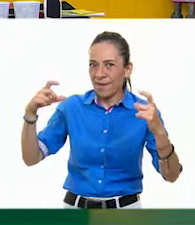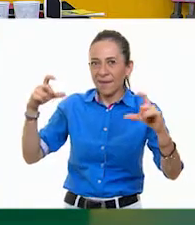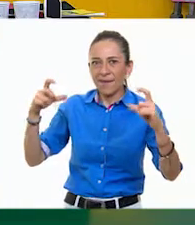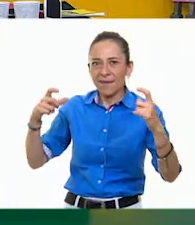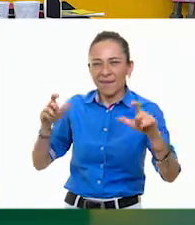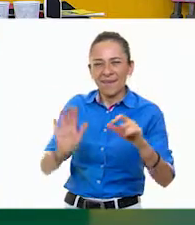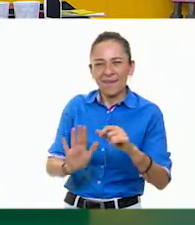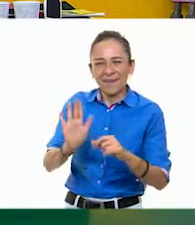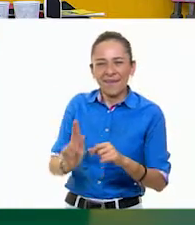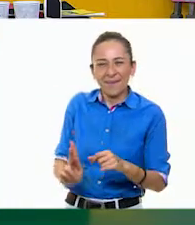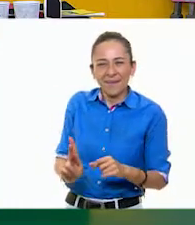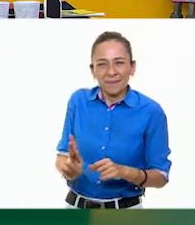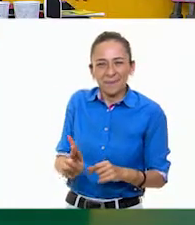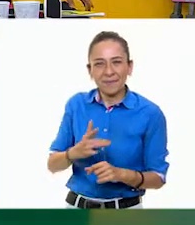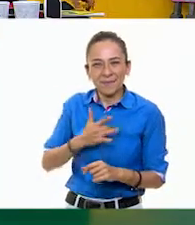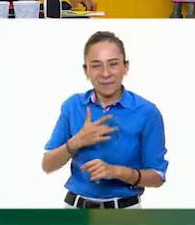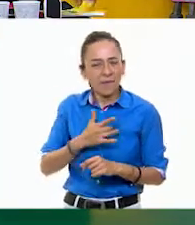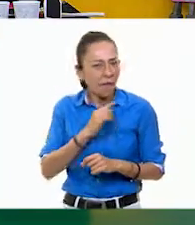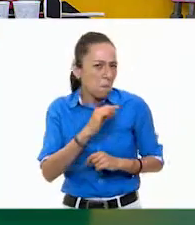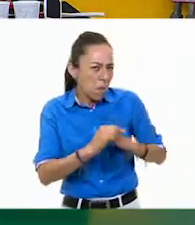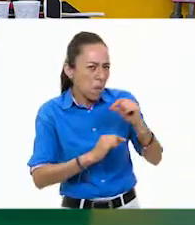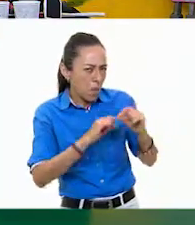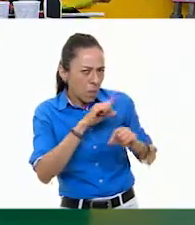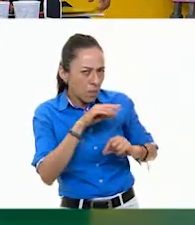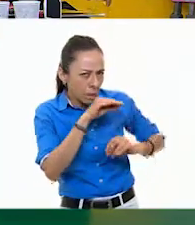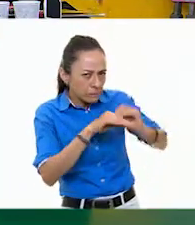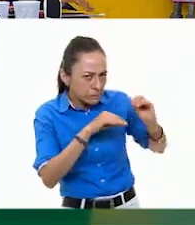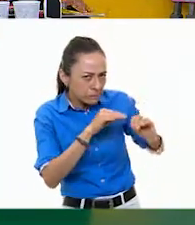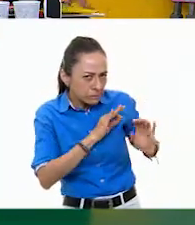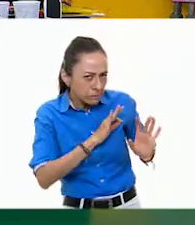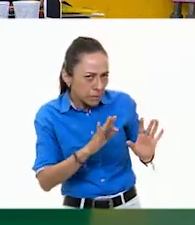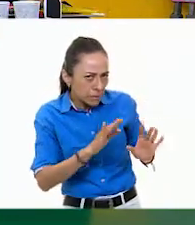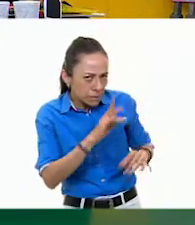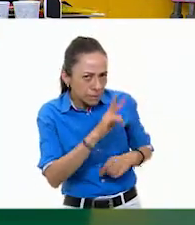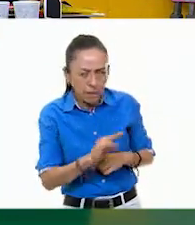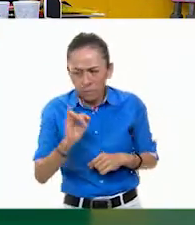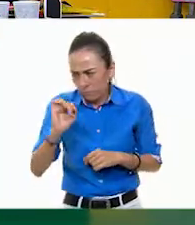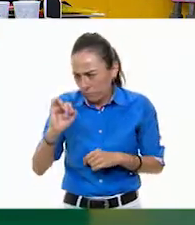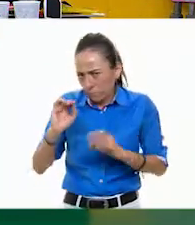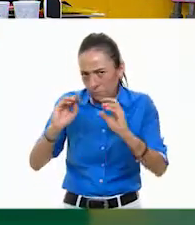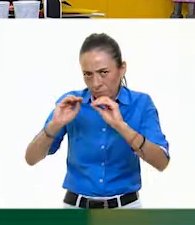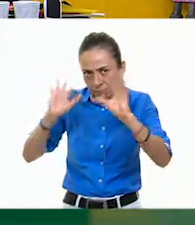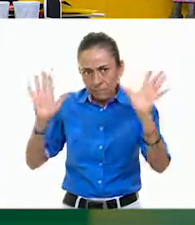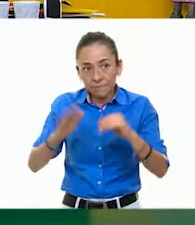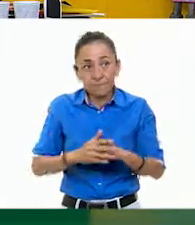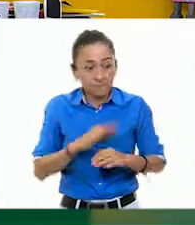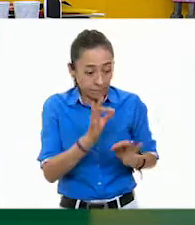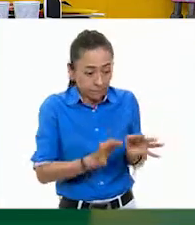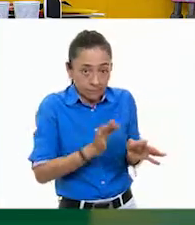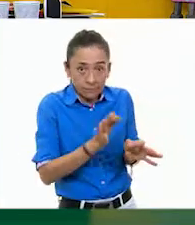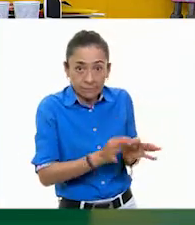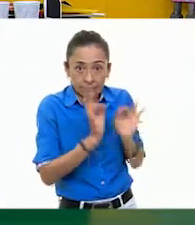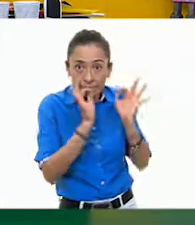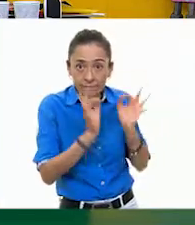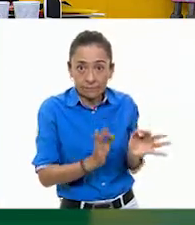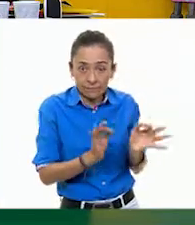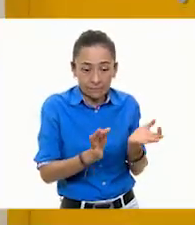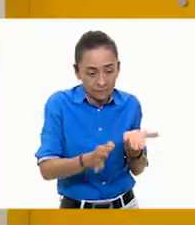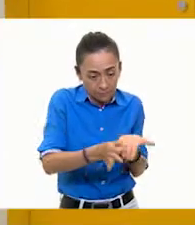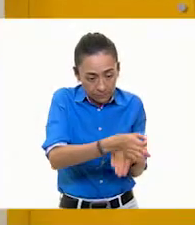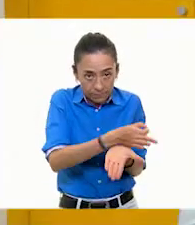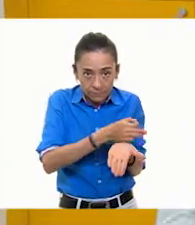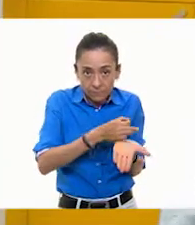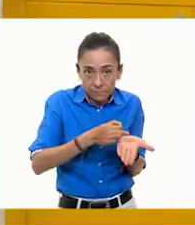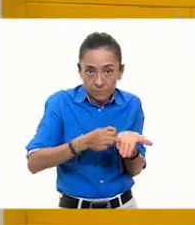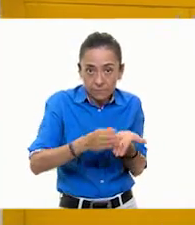Entonces, para esto, aquí ya tenemos, bueno, aquí ya están las lentejas con colores.